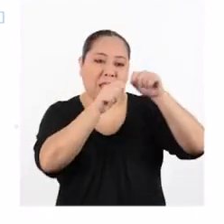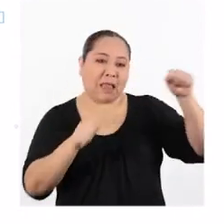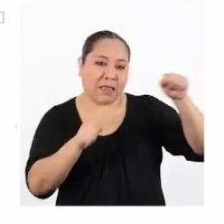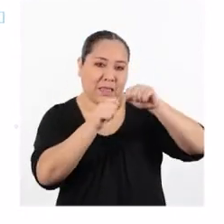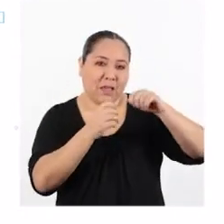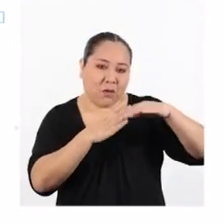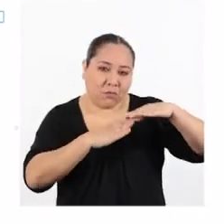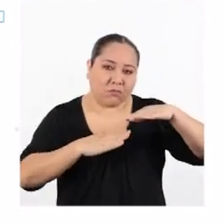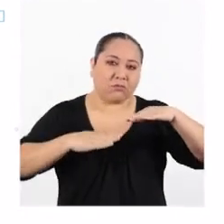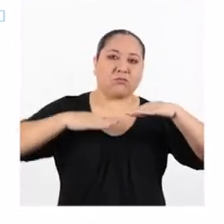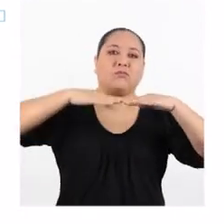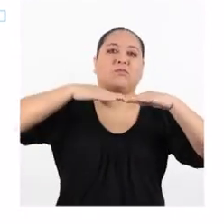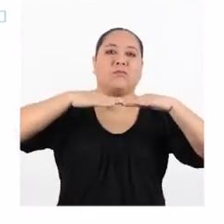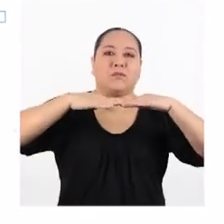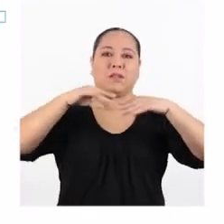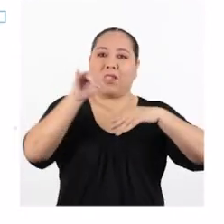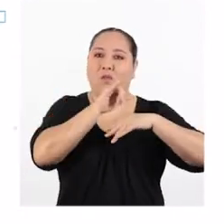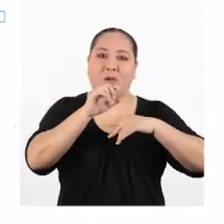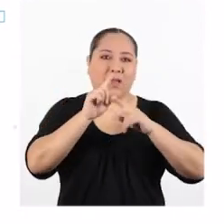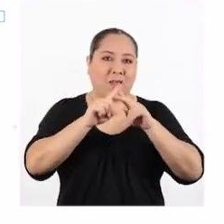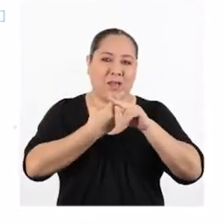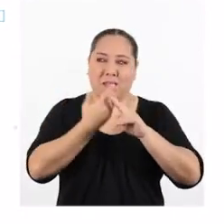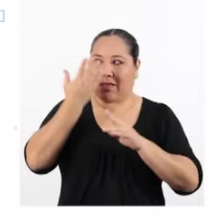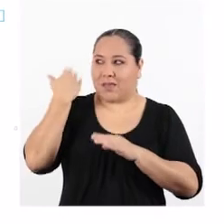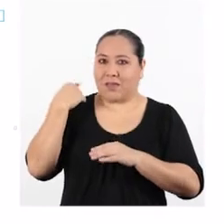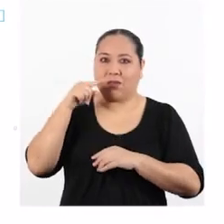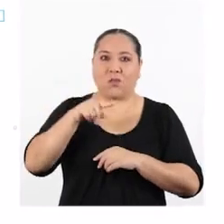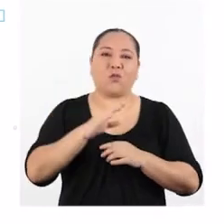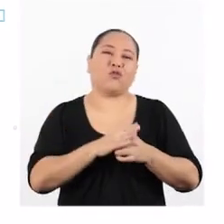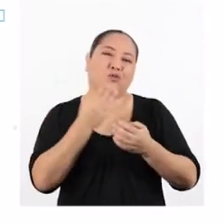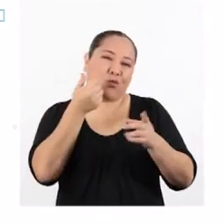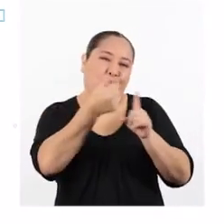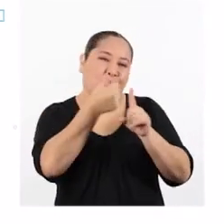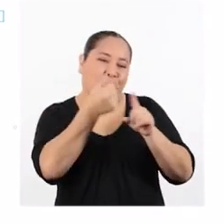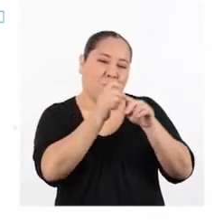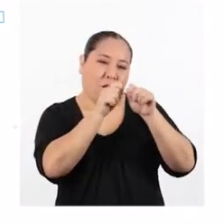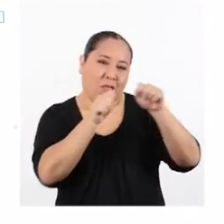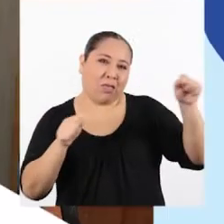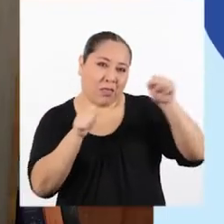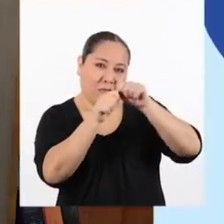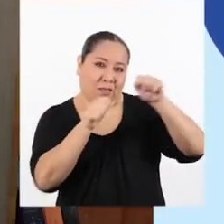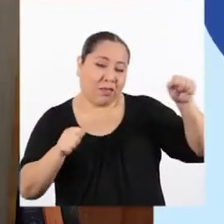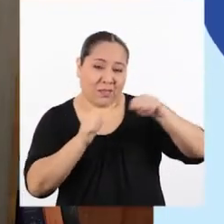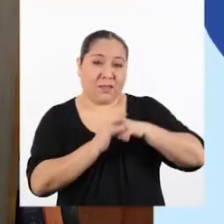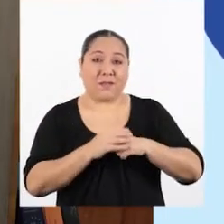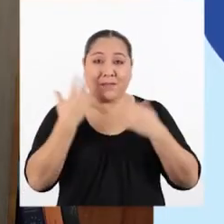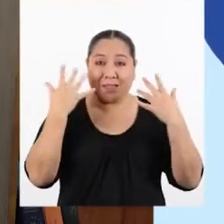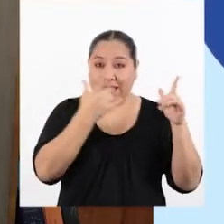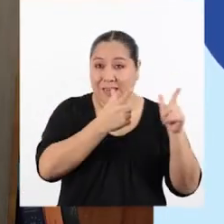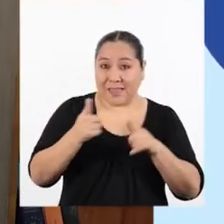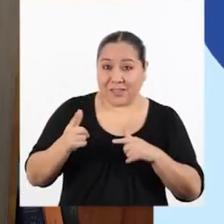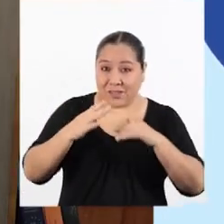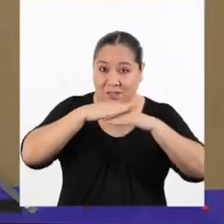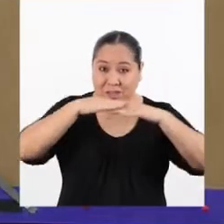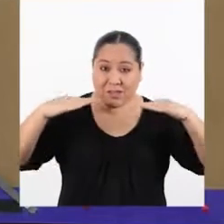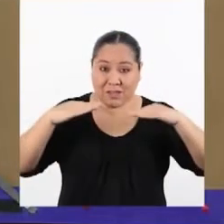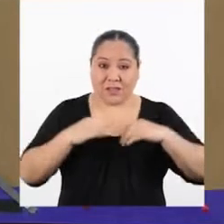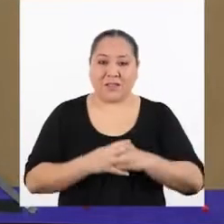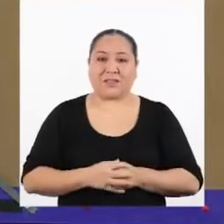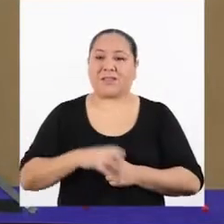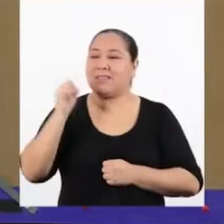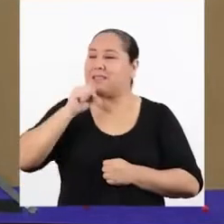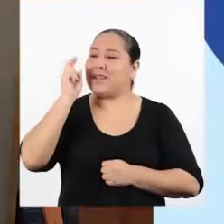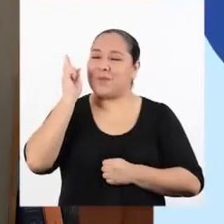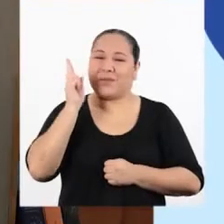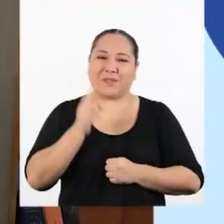recupera su longitud inicial debido a su propiedad elástica. ¿Ya tienen el sistema en equilibrio? Creo